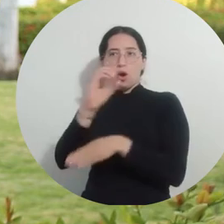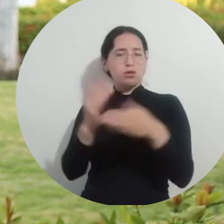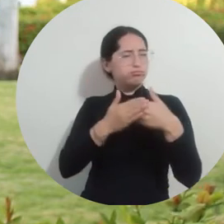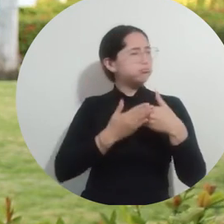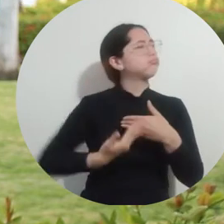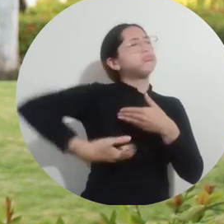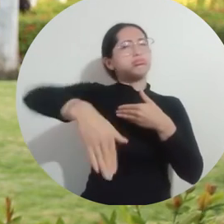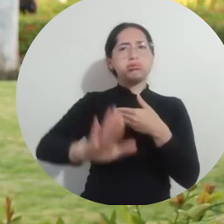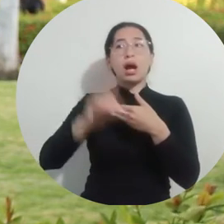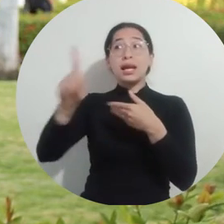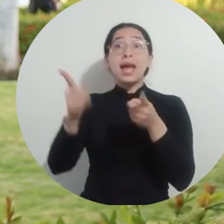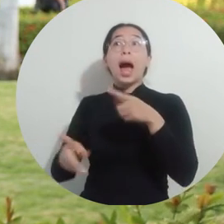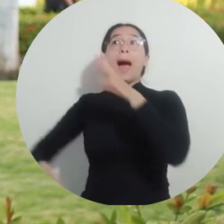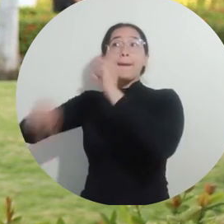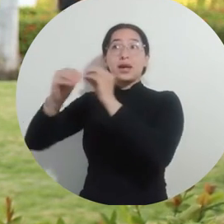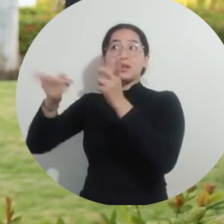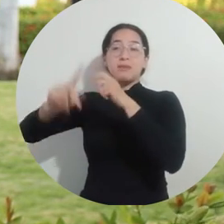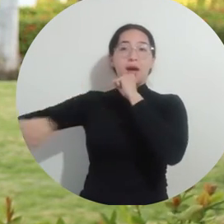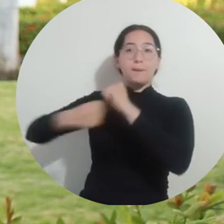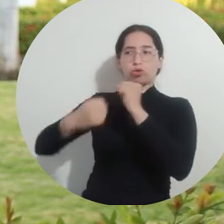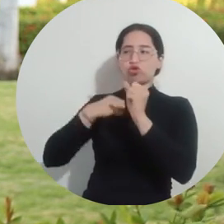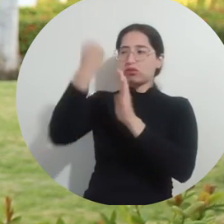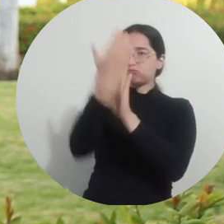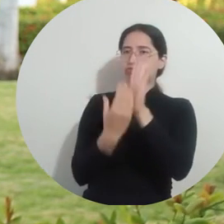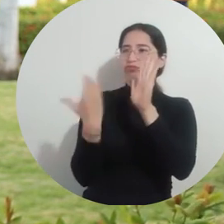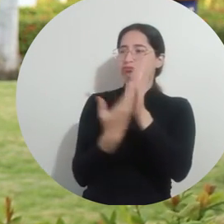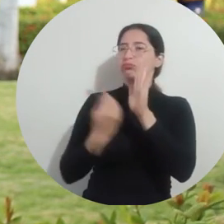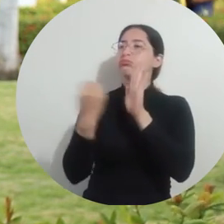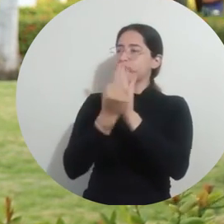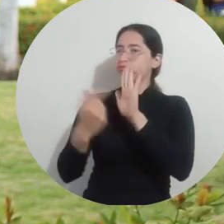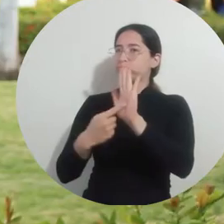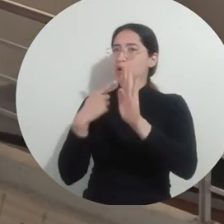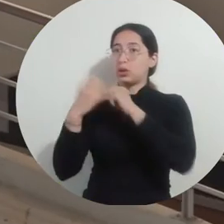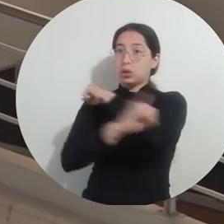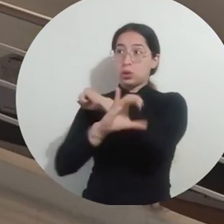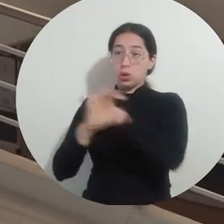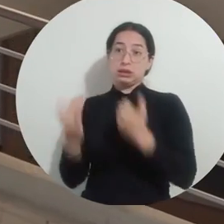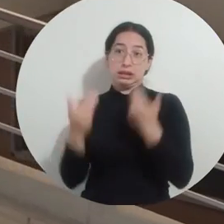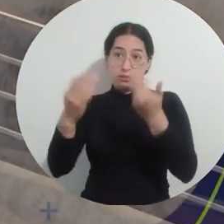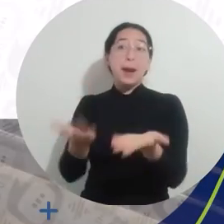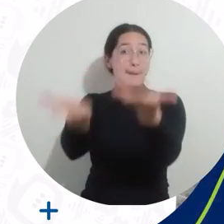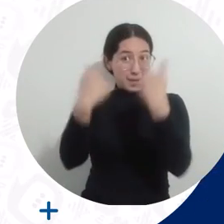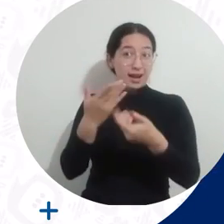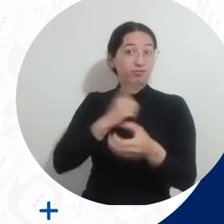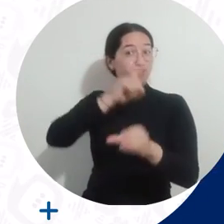nos garantiza y nos avala nuestro proceso. Y la invitación es esa, vengan a la universidad, la universidad los espera.